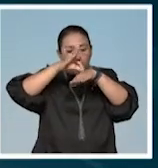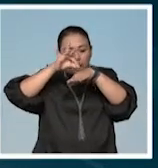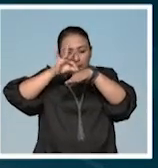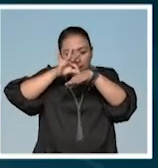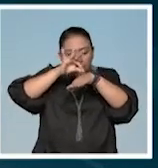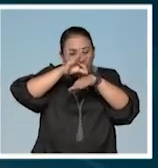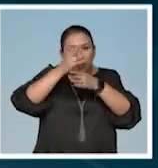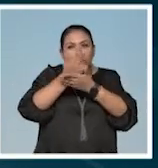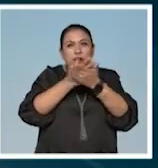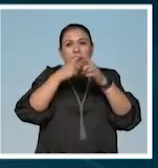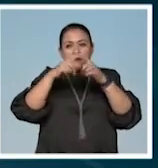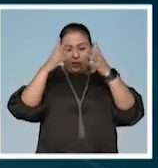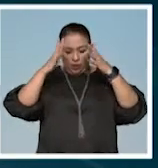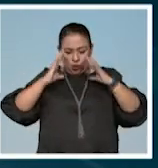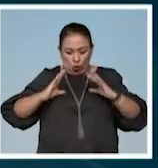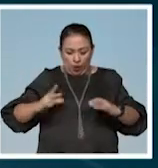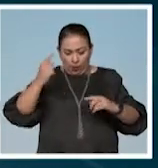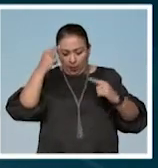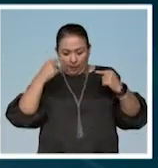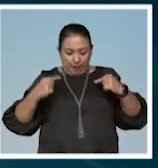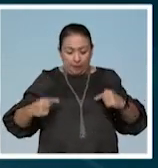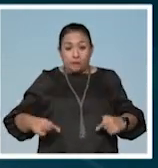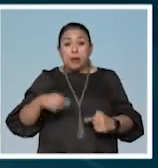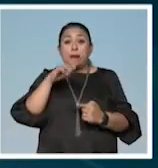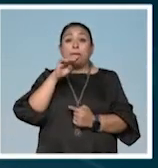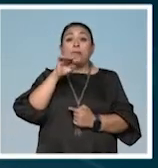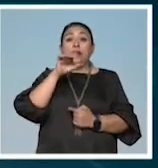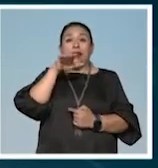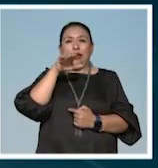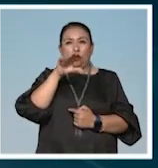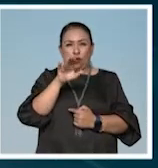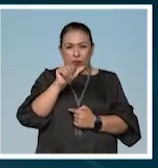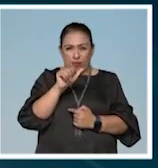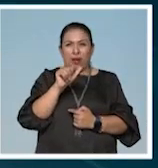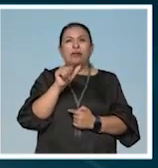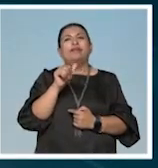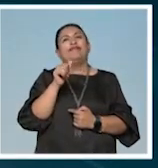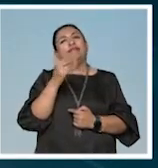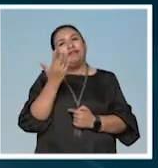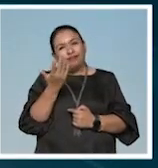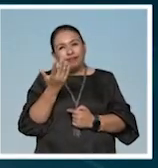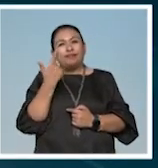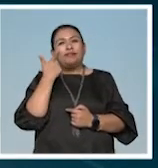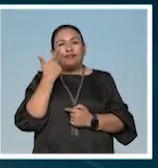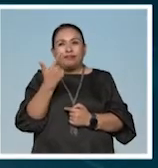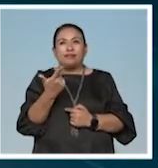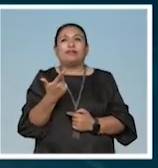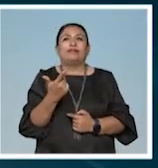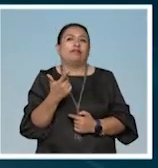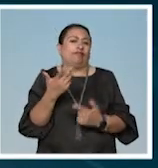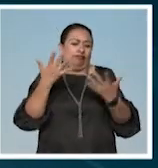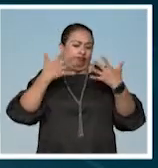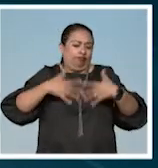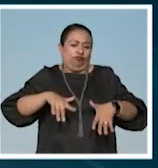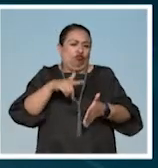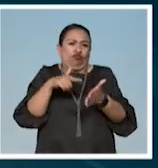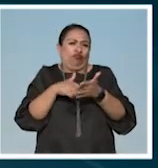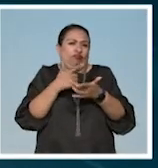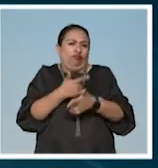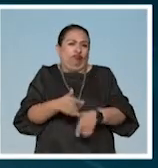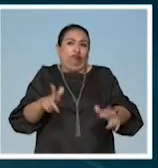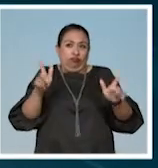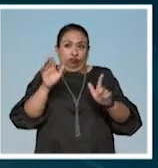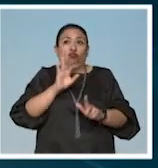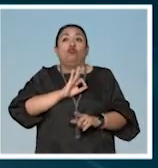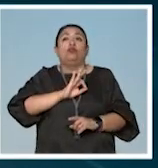dibujos en diversas partes del cuerpo y el melanoma de alguna manera se manifiesta en cualquier parte del cuerpo